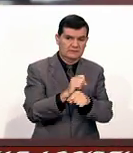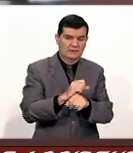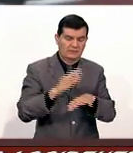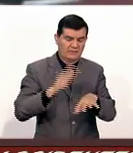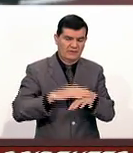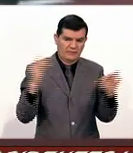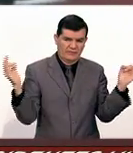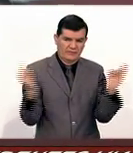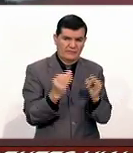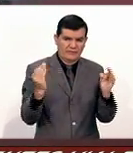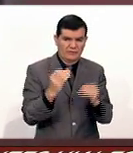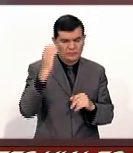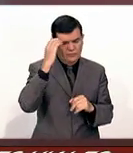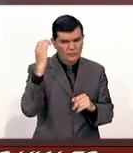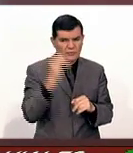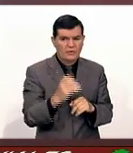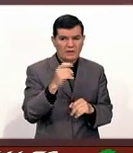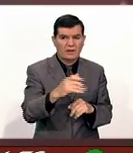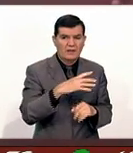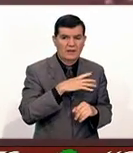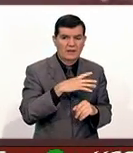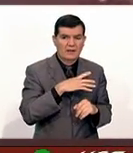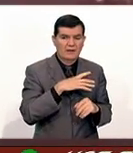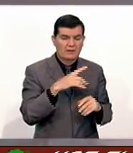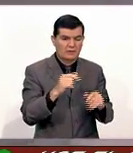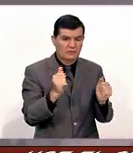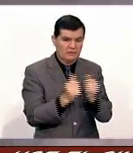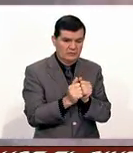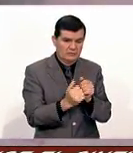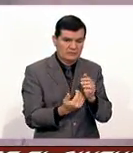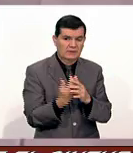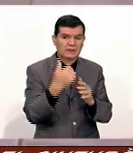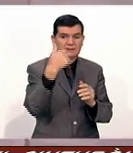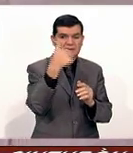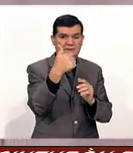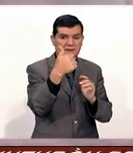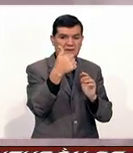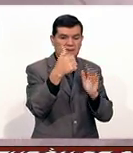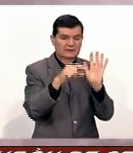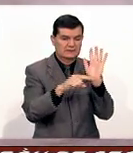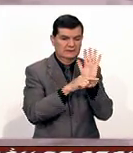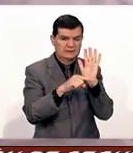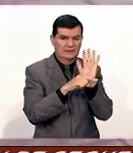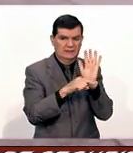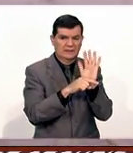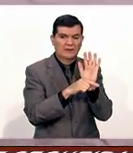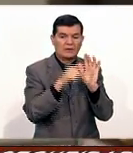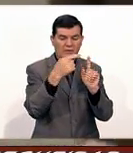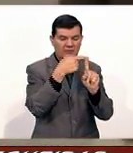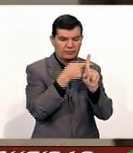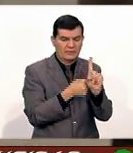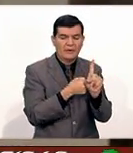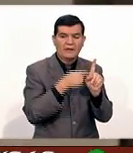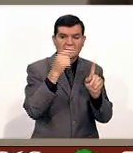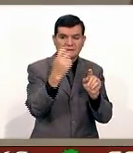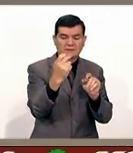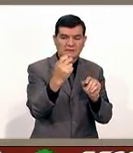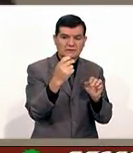en donde los capitalinos amanecimos a 6 grados bajo cero. Y bueno,